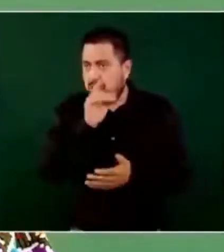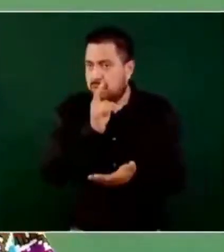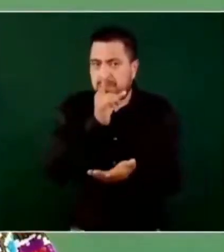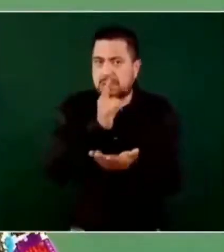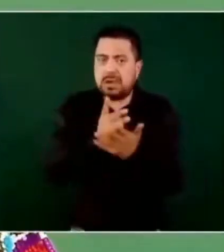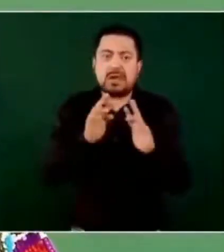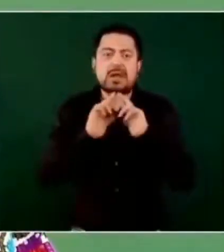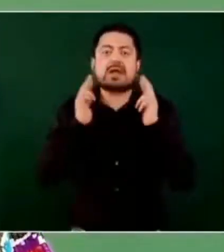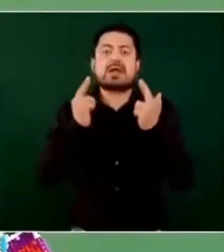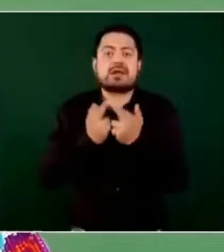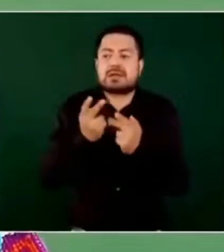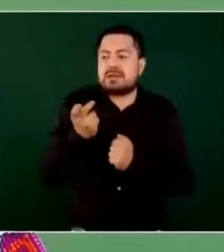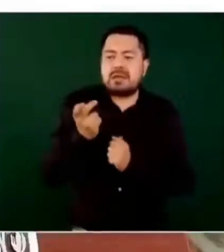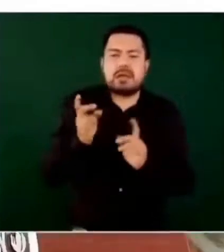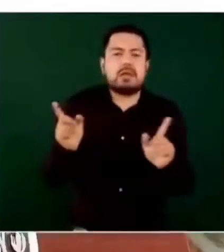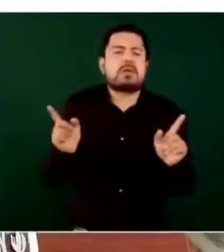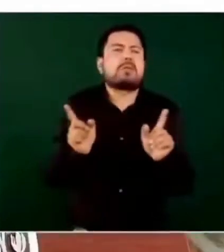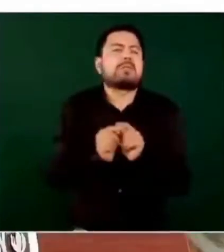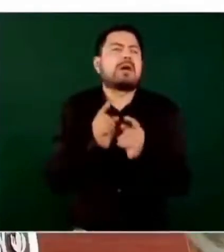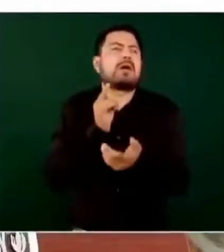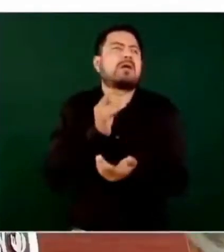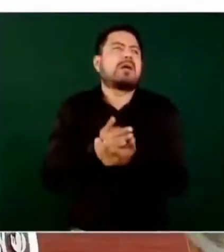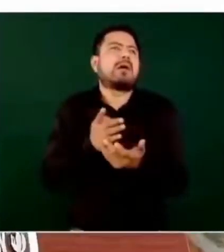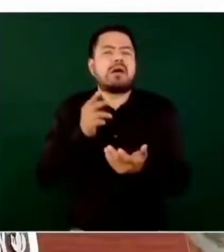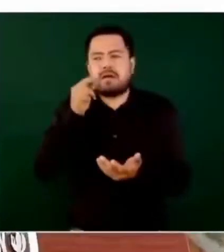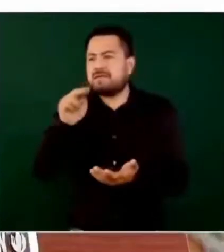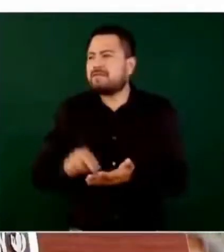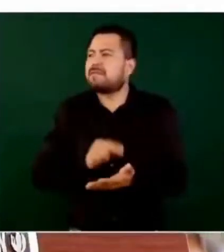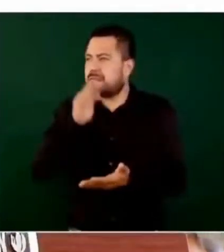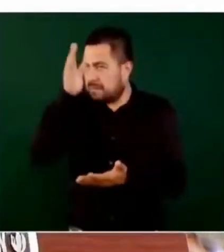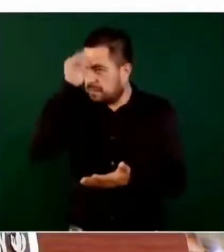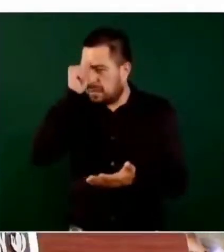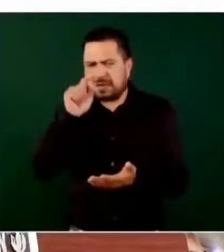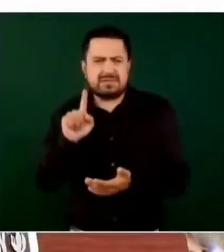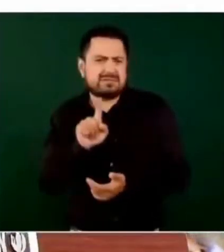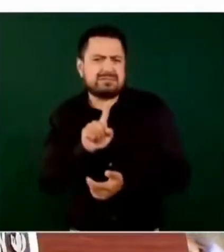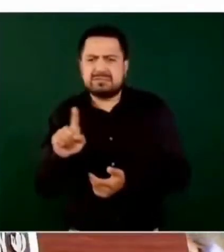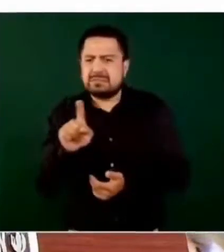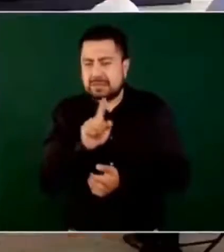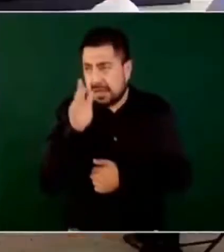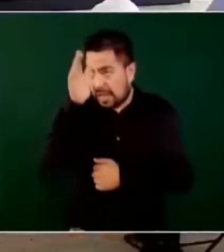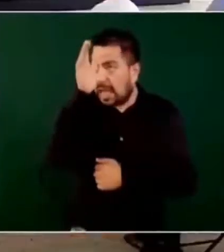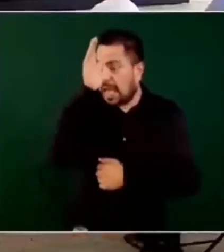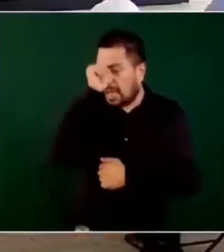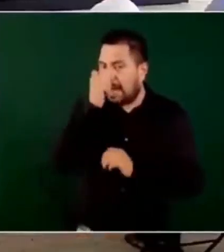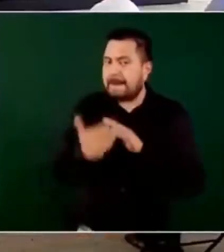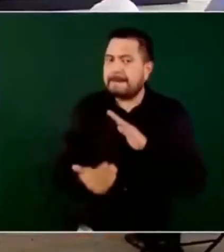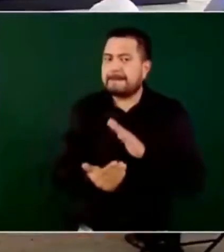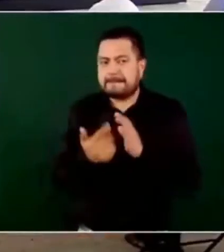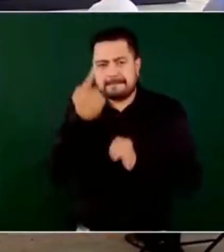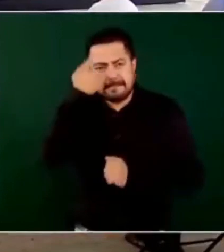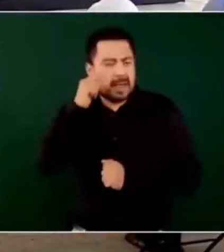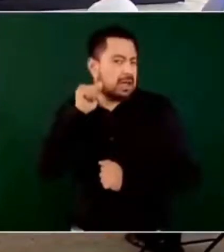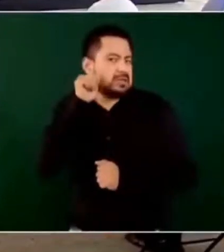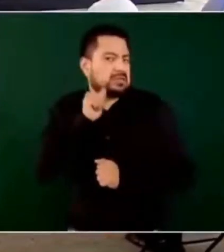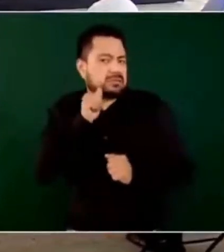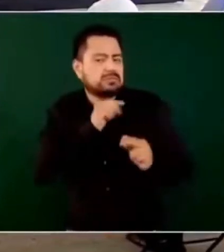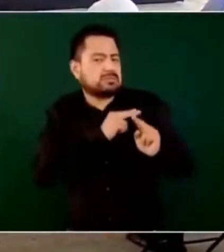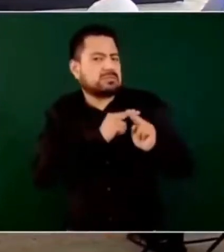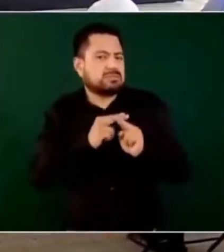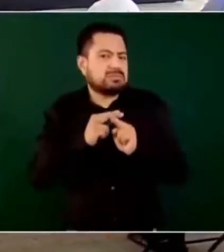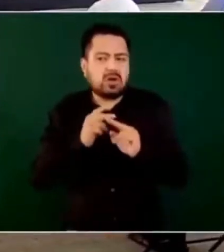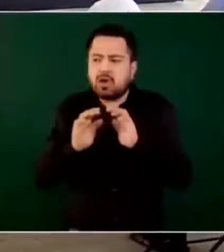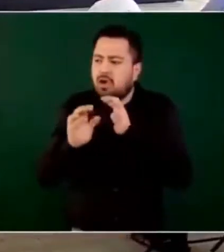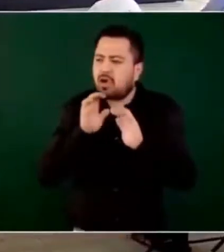reunión y que se quedara nada más en un convenio firmado, sino que acordamos que sería una mesa permanente con una estrecha